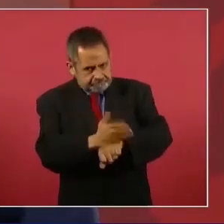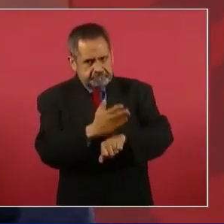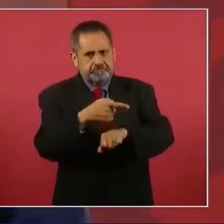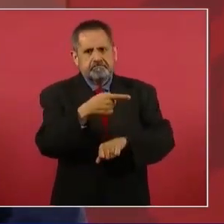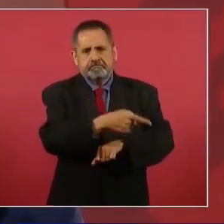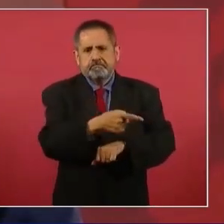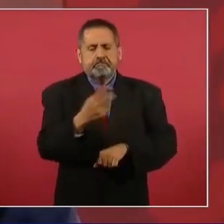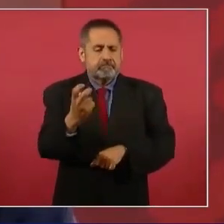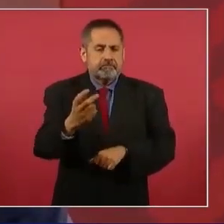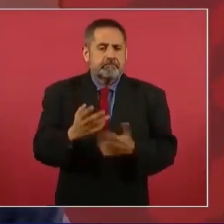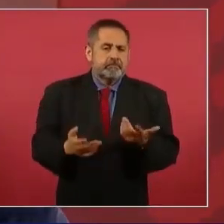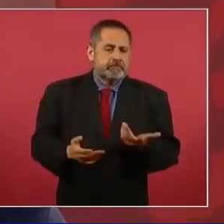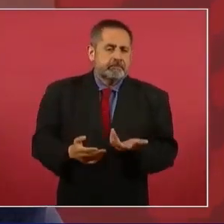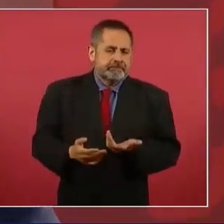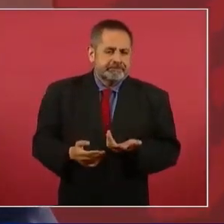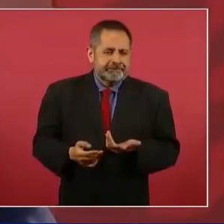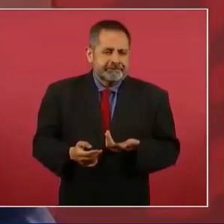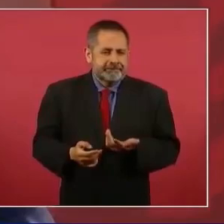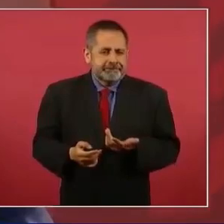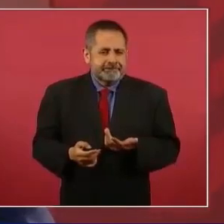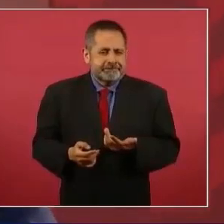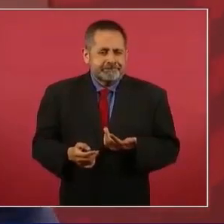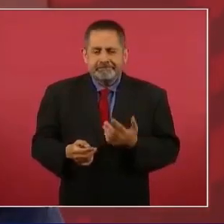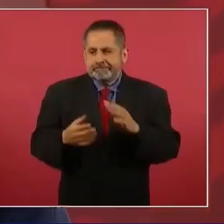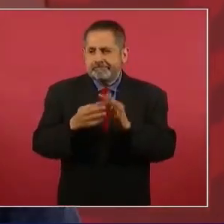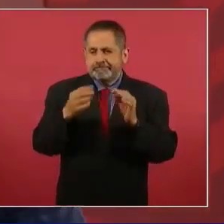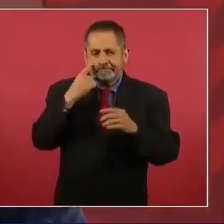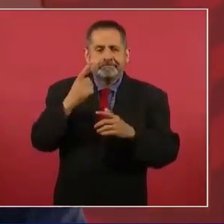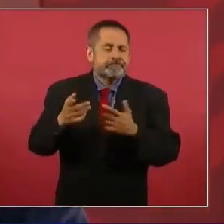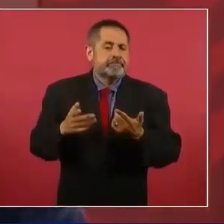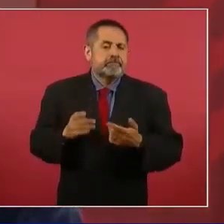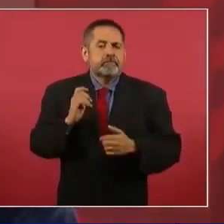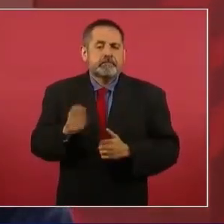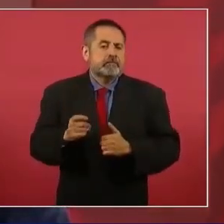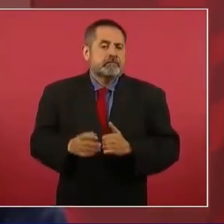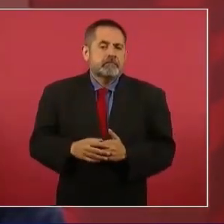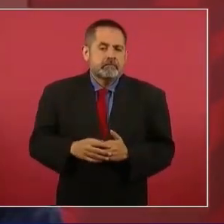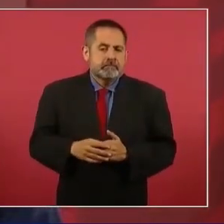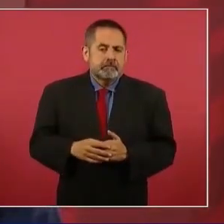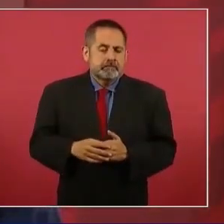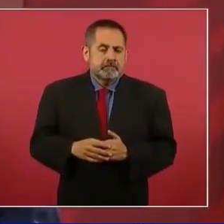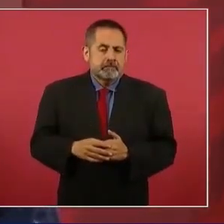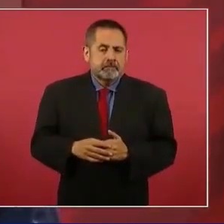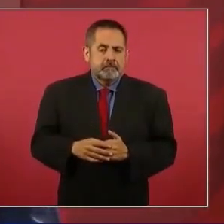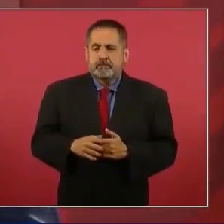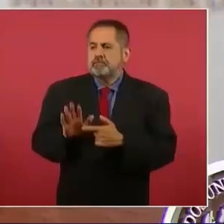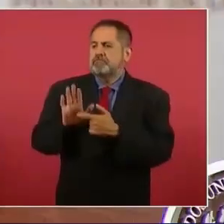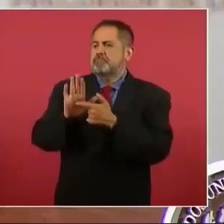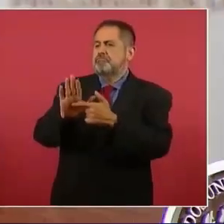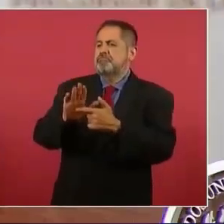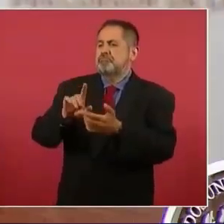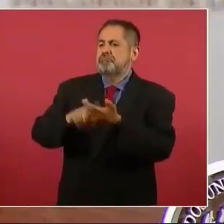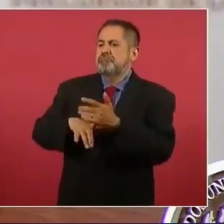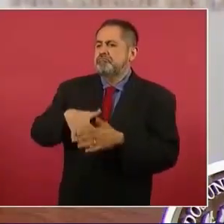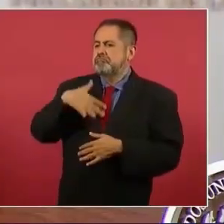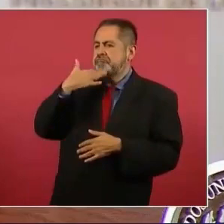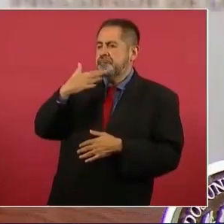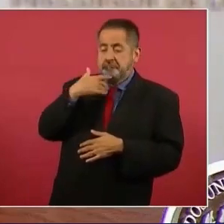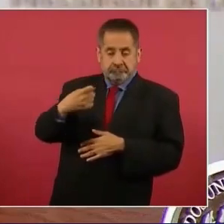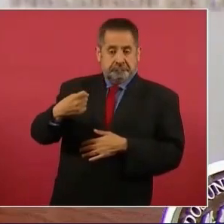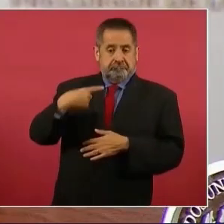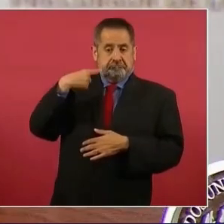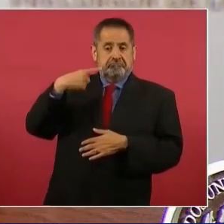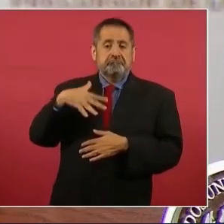si todo esto, además del mal ejemplo de la corrupción de la autoridad,